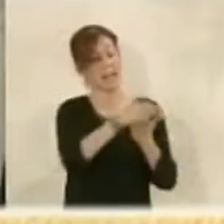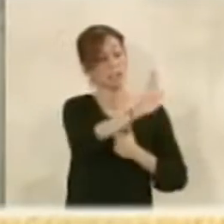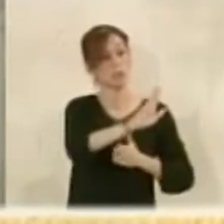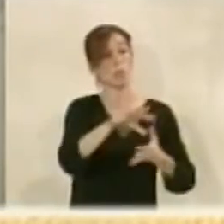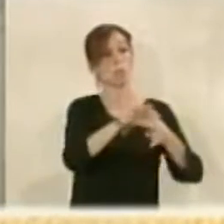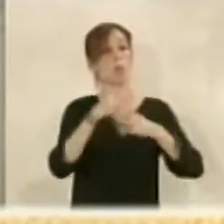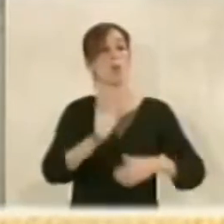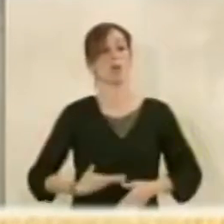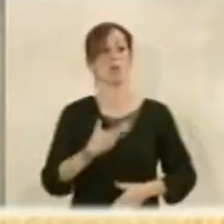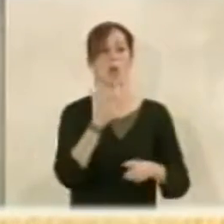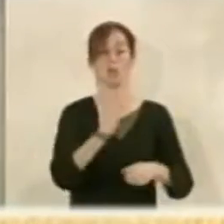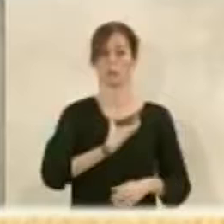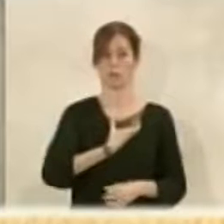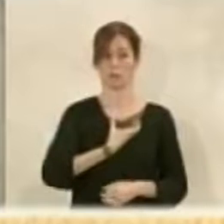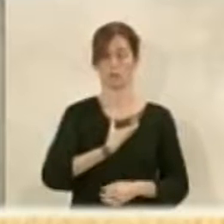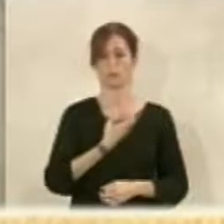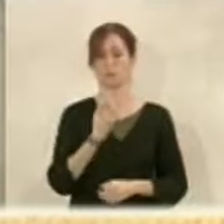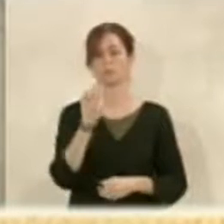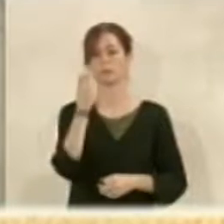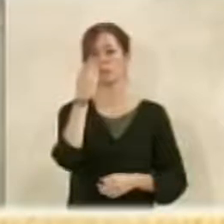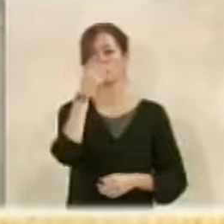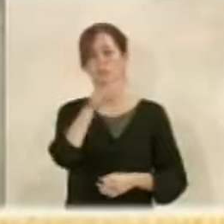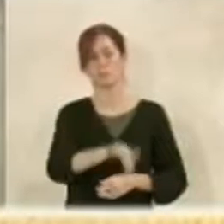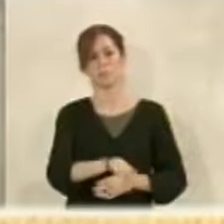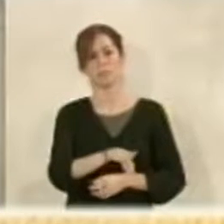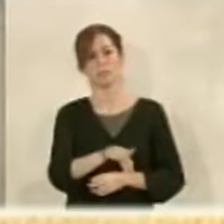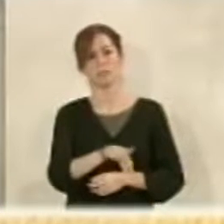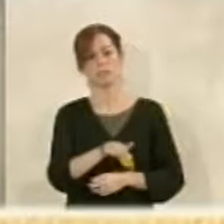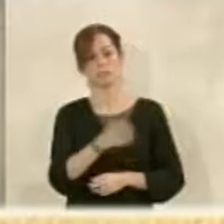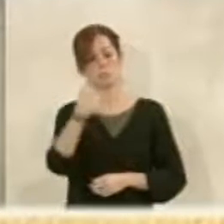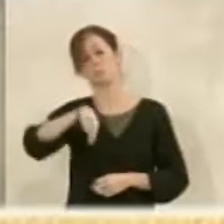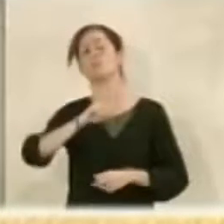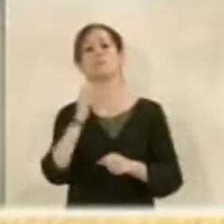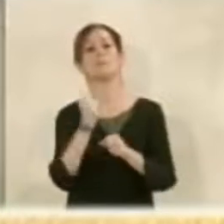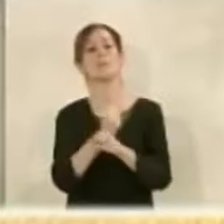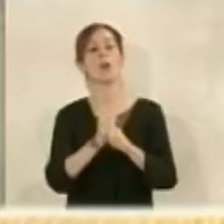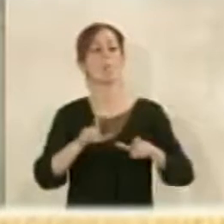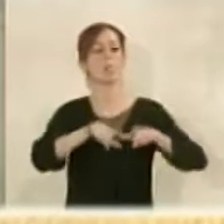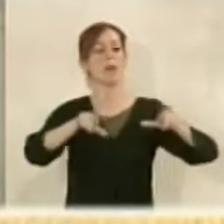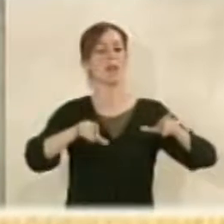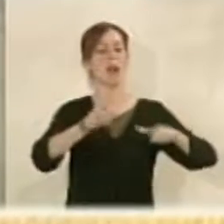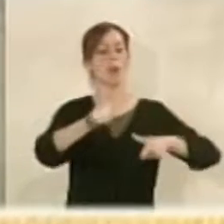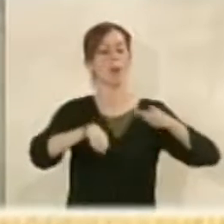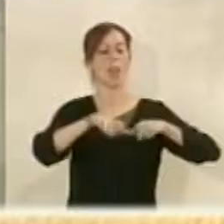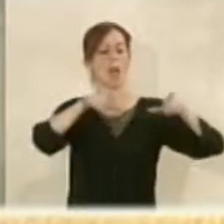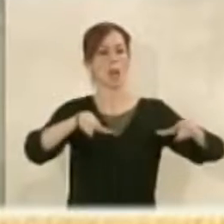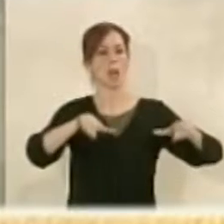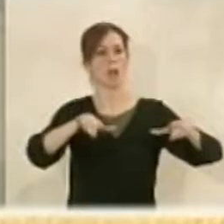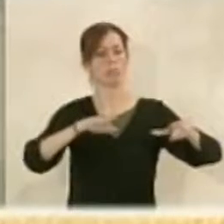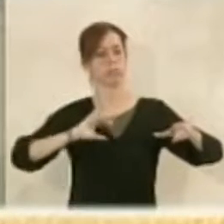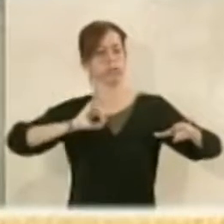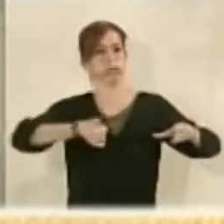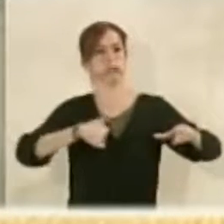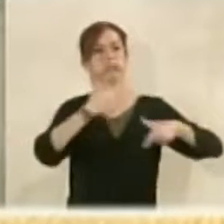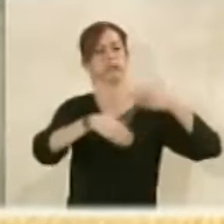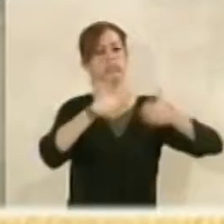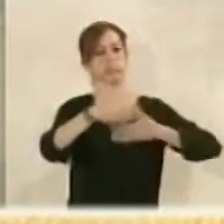Como decía, también no solamente trabajando en que esta parcela comercial se ponga en carga, se